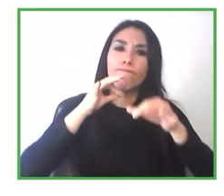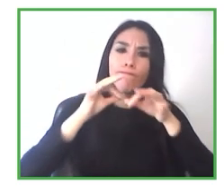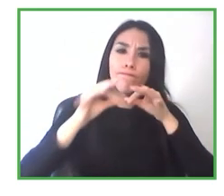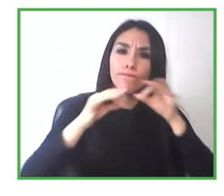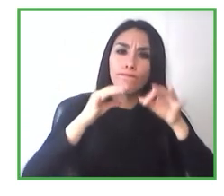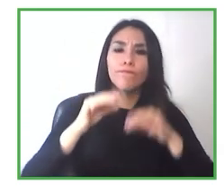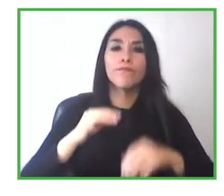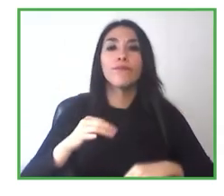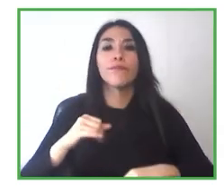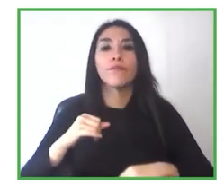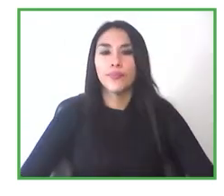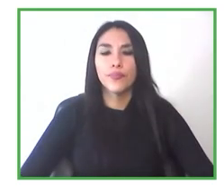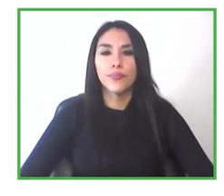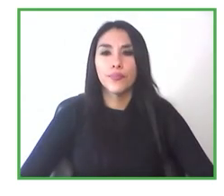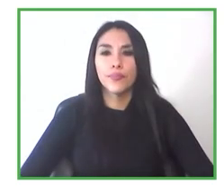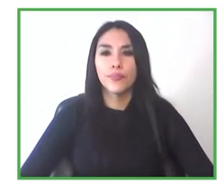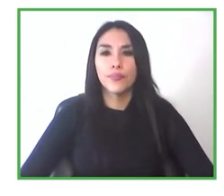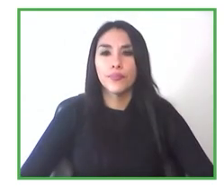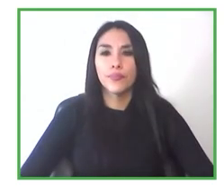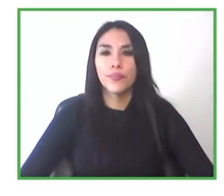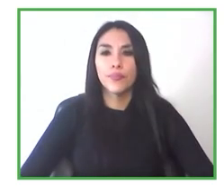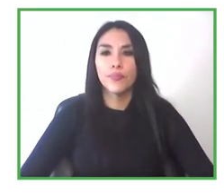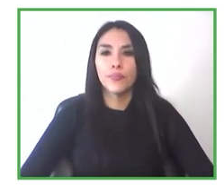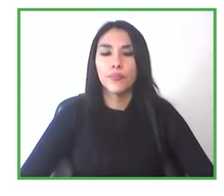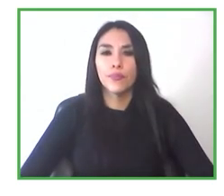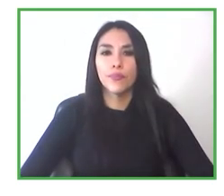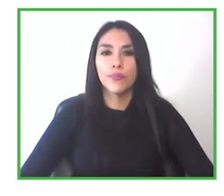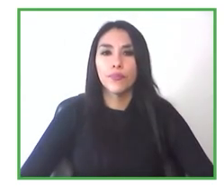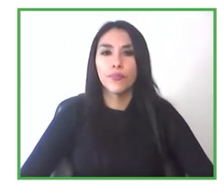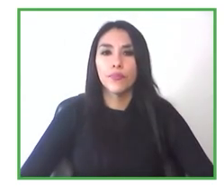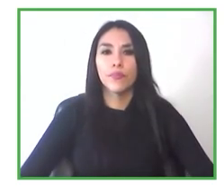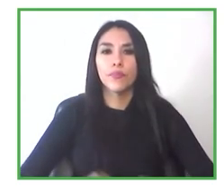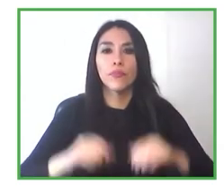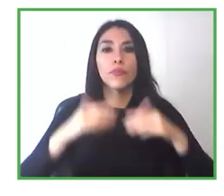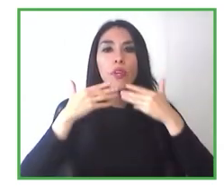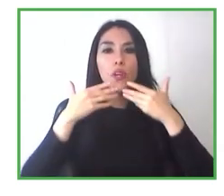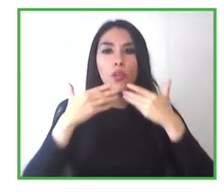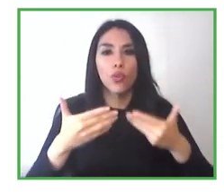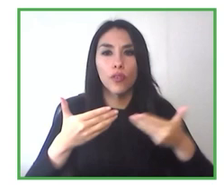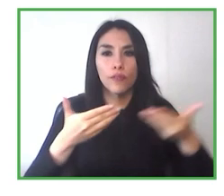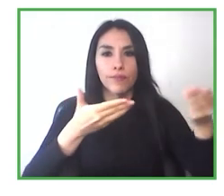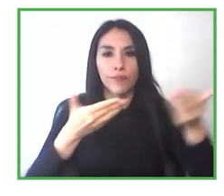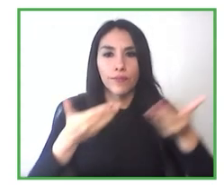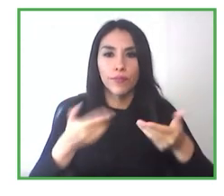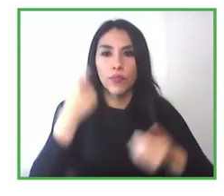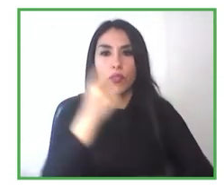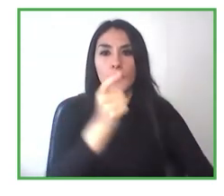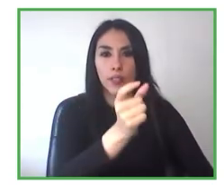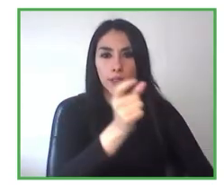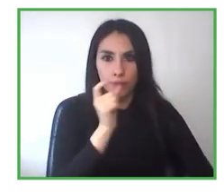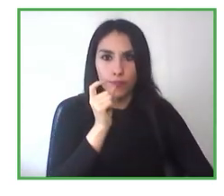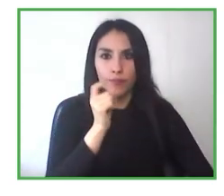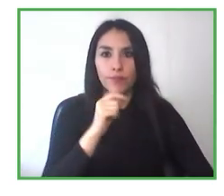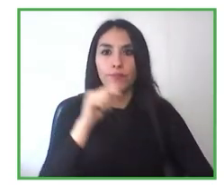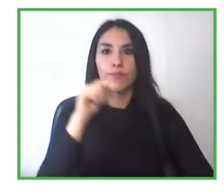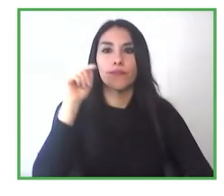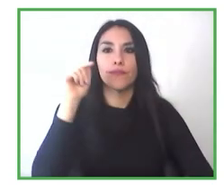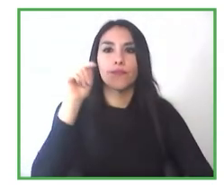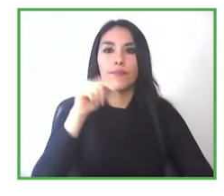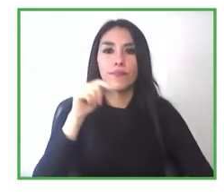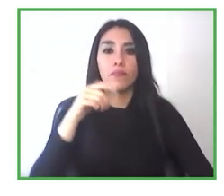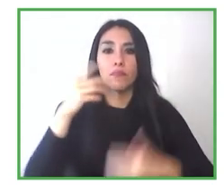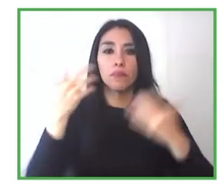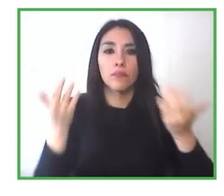Helsinki. Y antes de ir concluyendo este foro de preguntas, quería preguntarle a Solange,